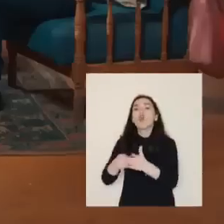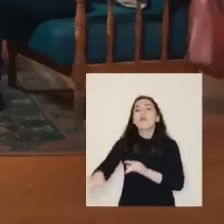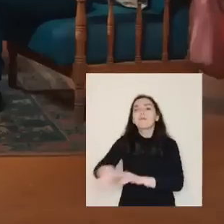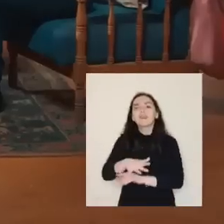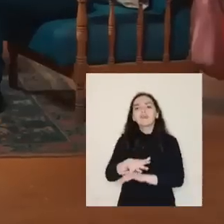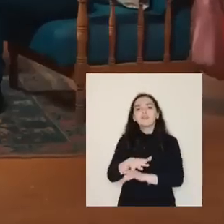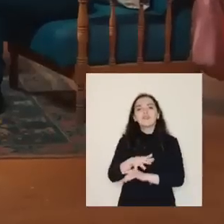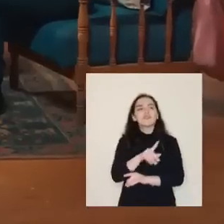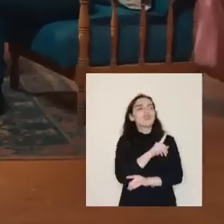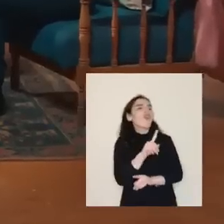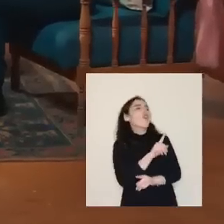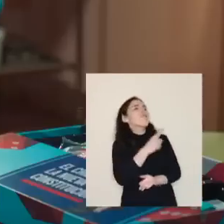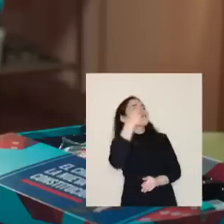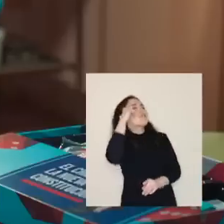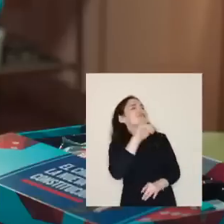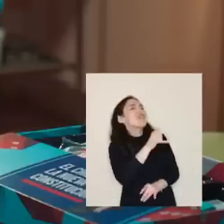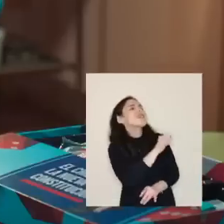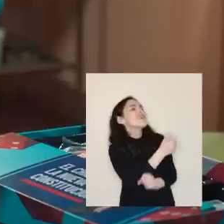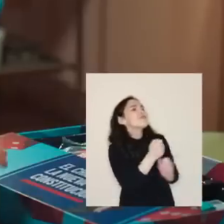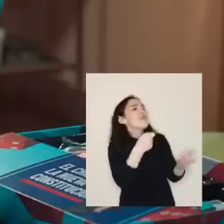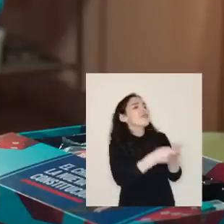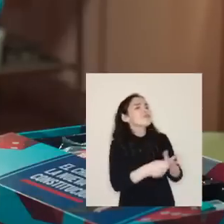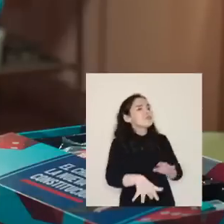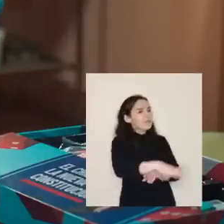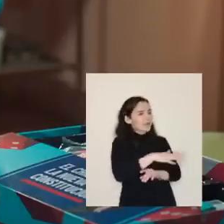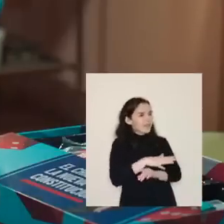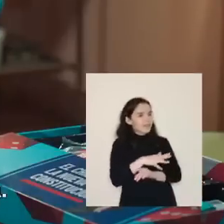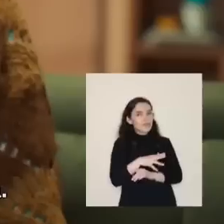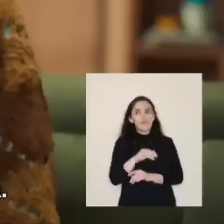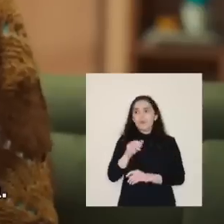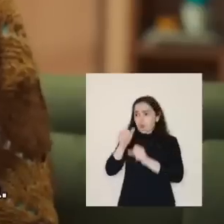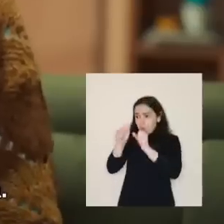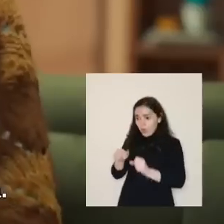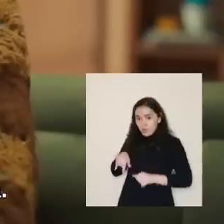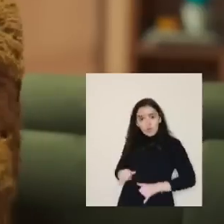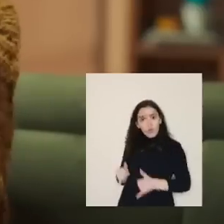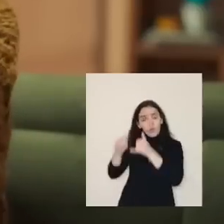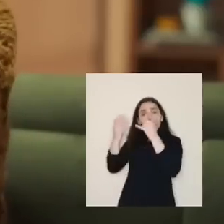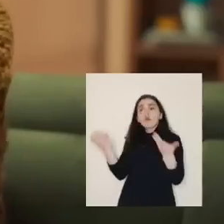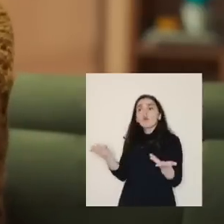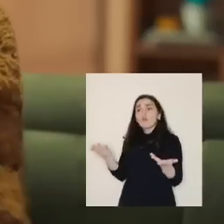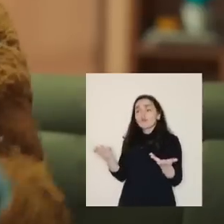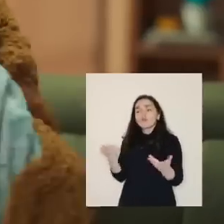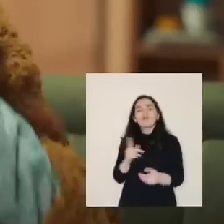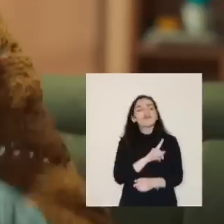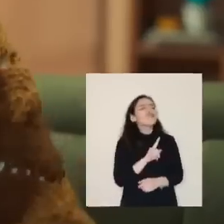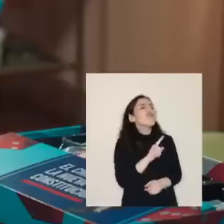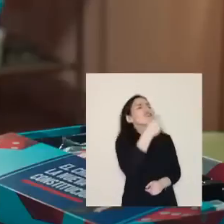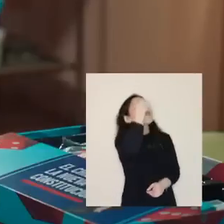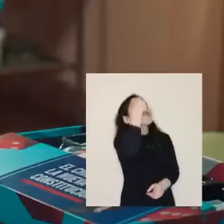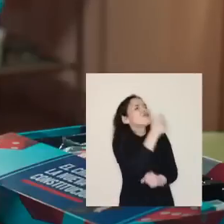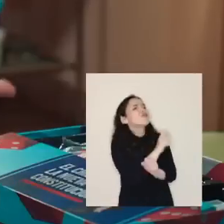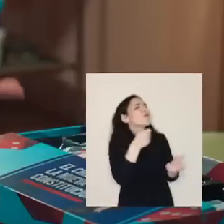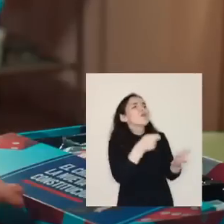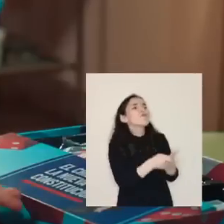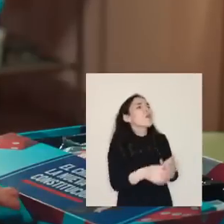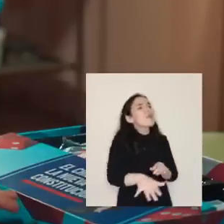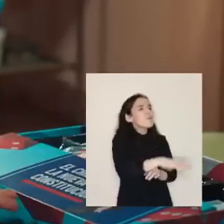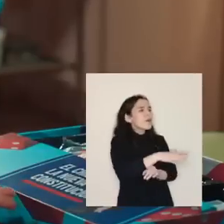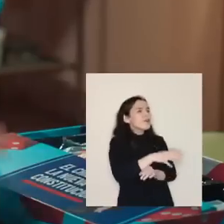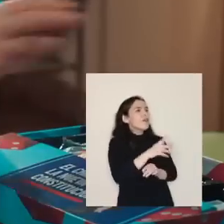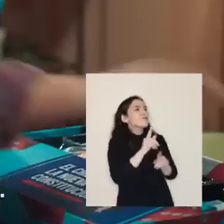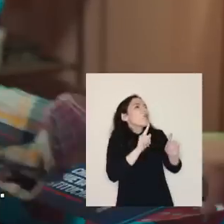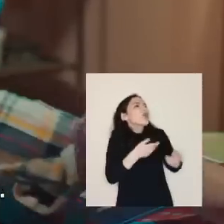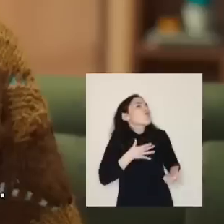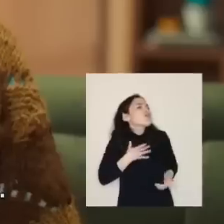Listo, compro la playa. No, pero ya, ya, no, no, te puedes comprar la playa. Claro que puedes comprarme la playa, si esto un juego, pues. No, es absurdo, no te puedes